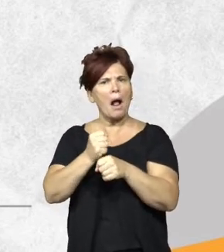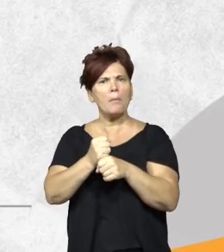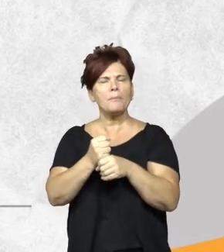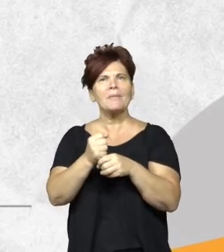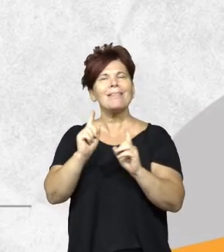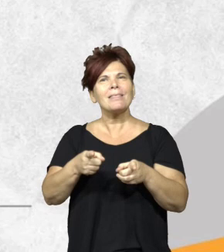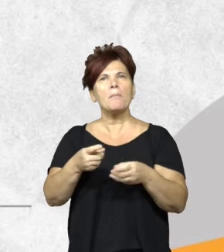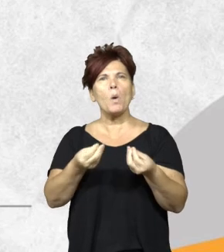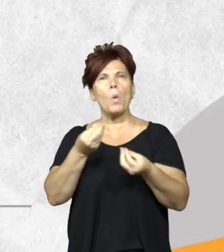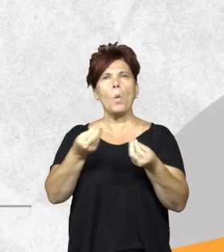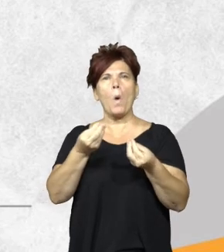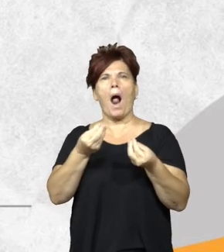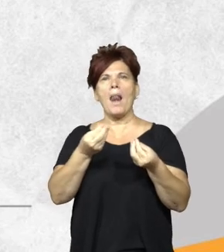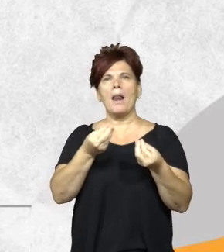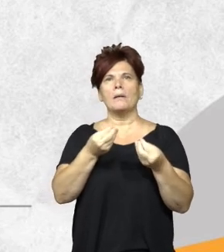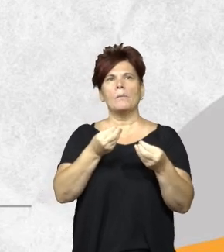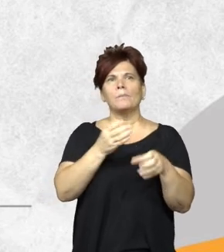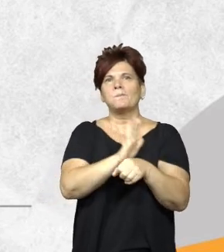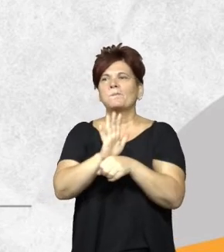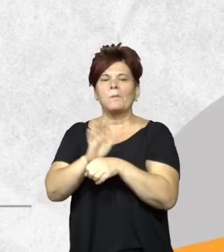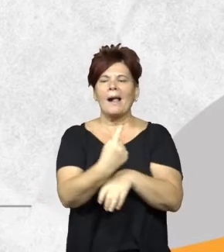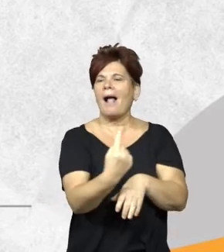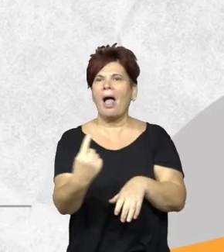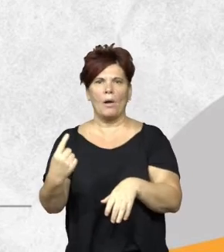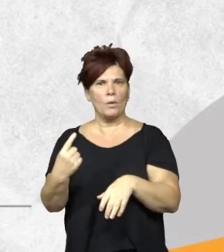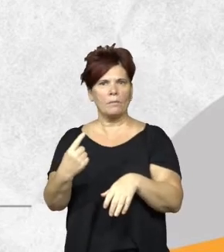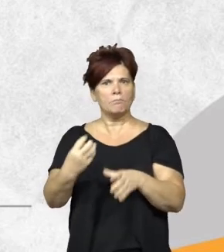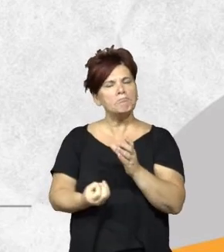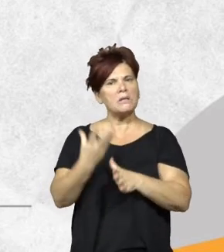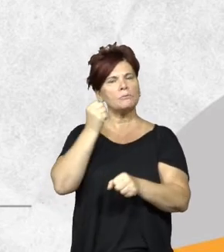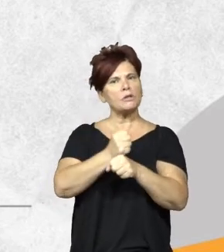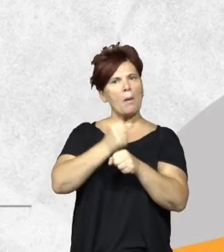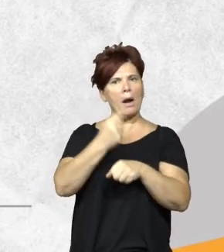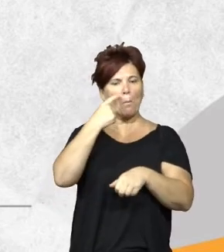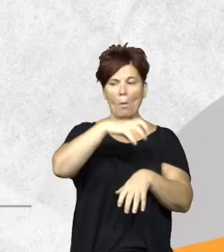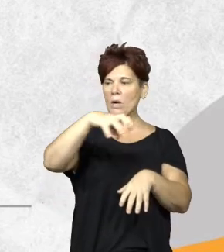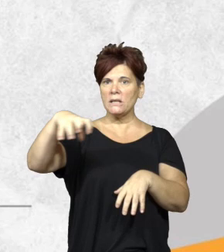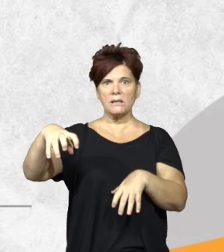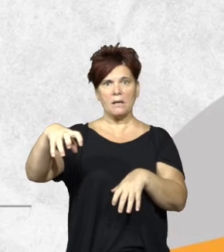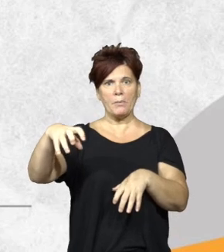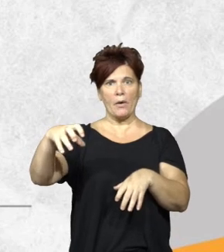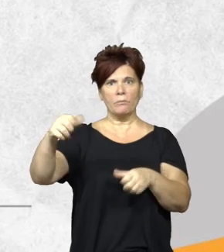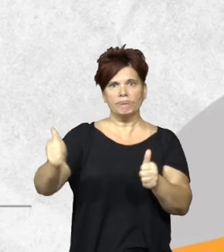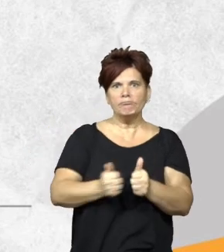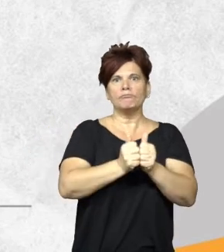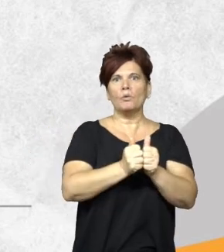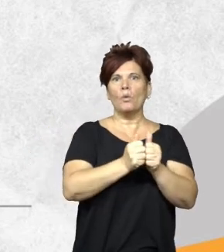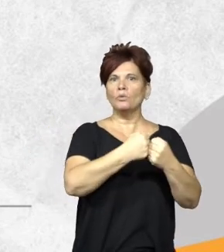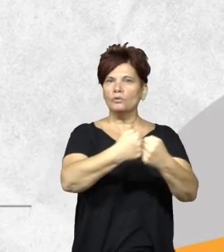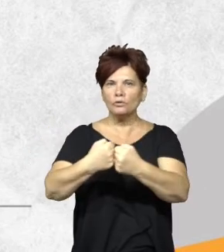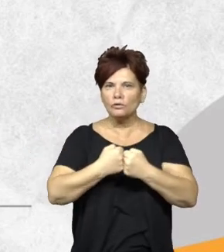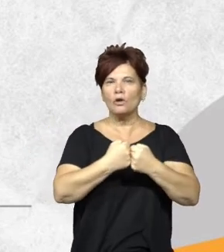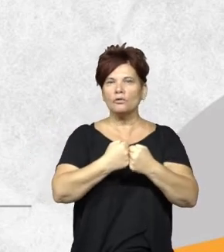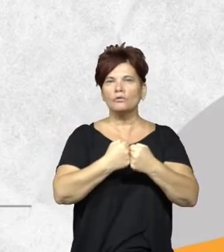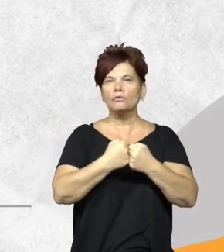eran las implicancias empezamos a trabajar con los municipios empezamos a trabajar con las empresas y ahí empezamos a trabajar también